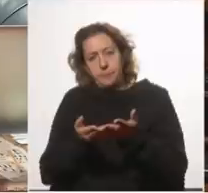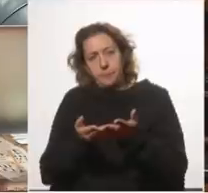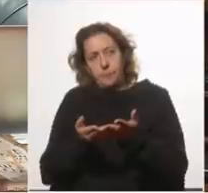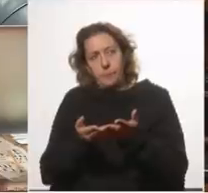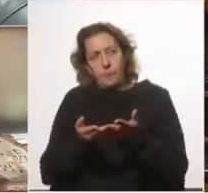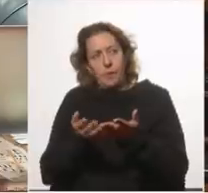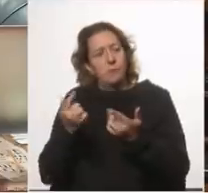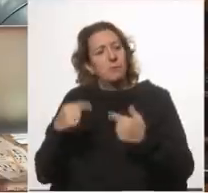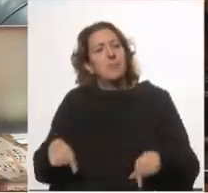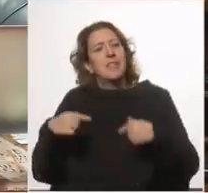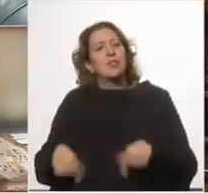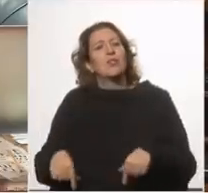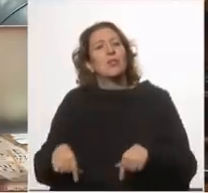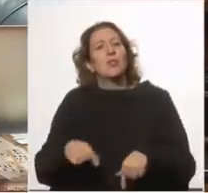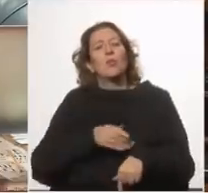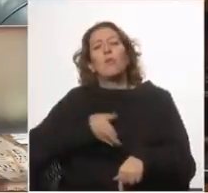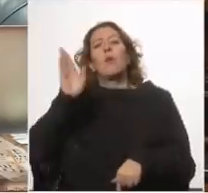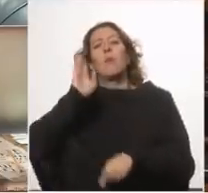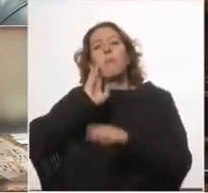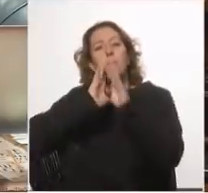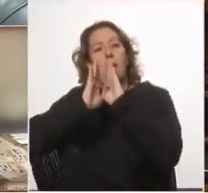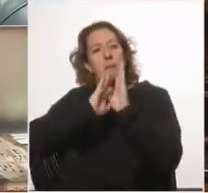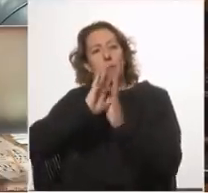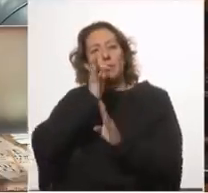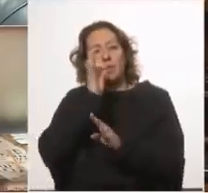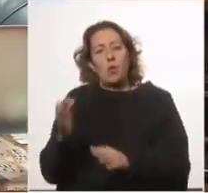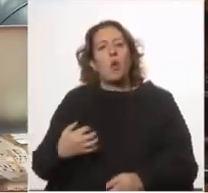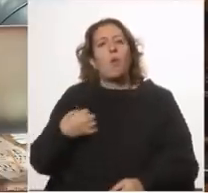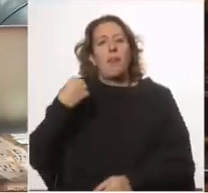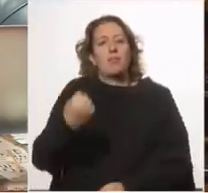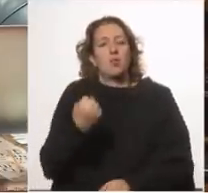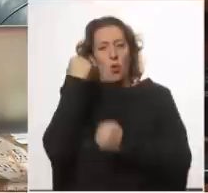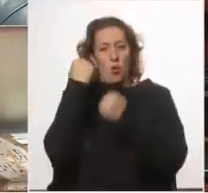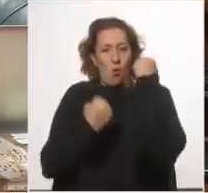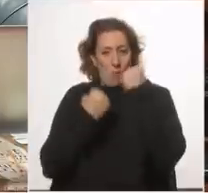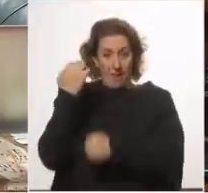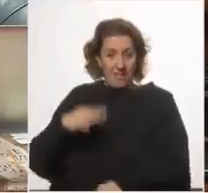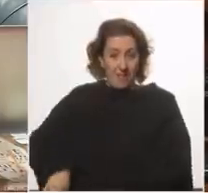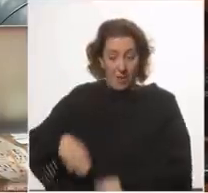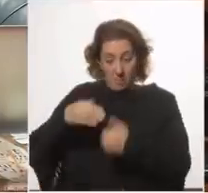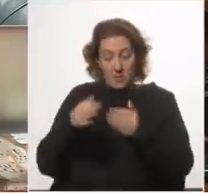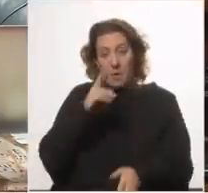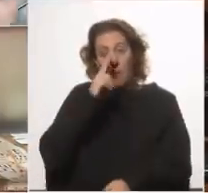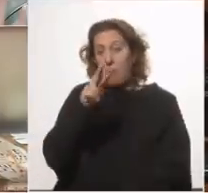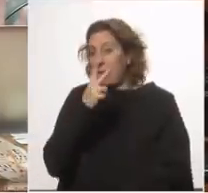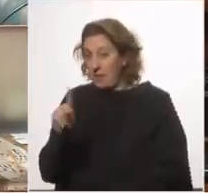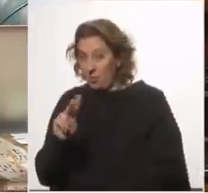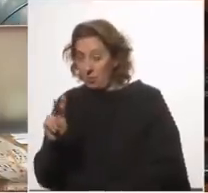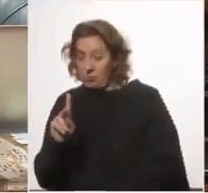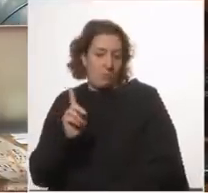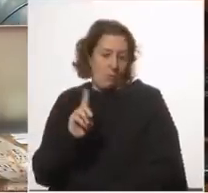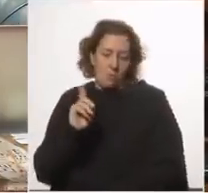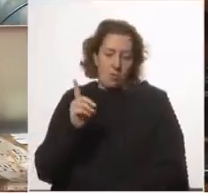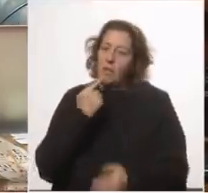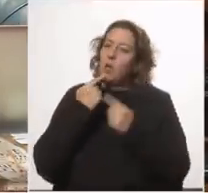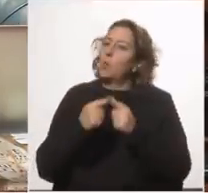cuando los ministros comparecieron en el Parlamento dijeron que la recuperación económica de los salarios iba a empezar en el 2022? No vamos a discutir ahora si va a empezar o no